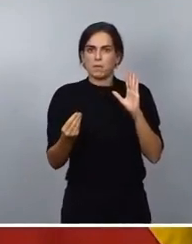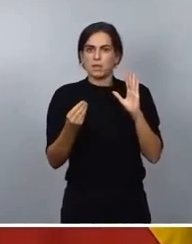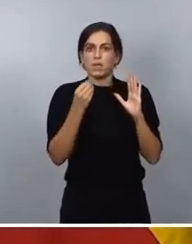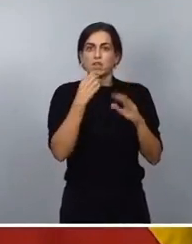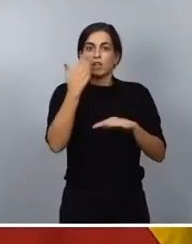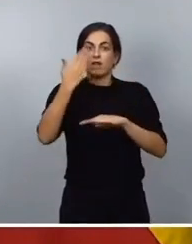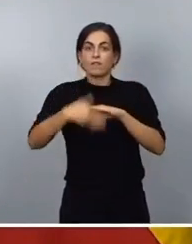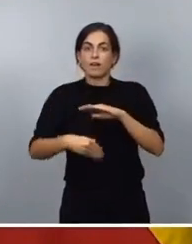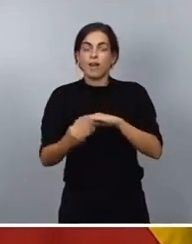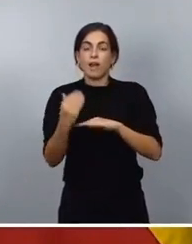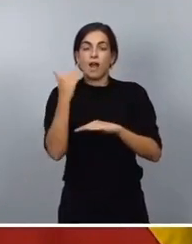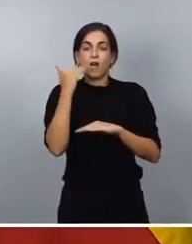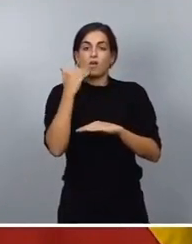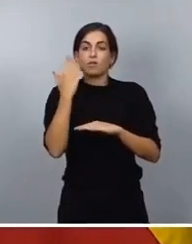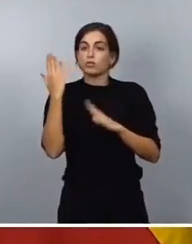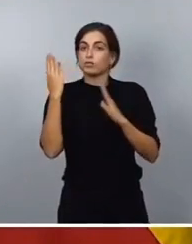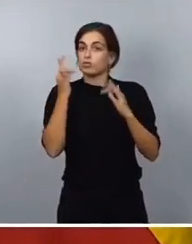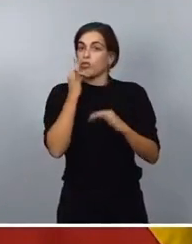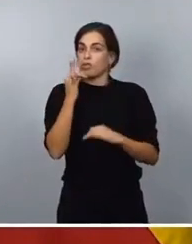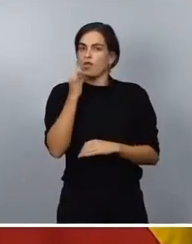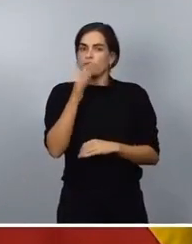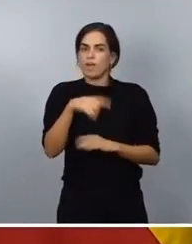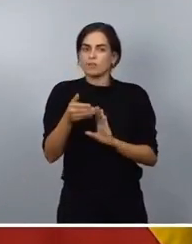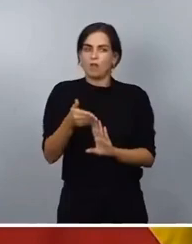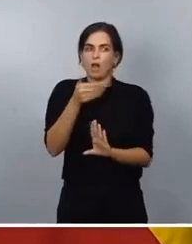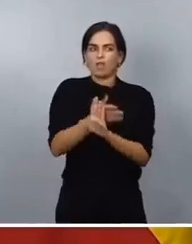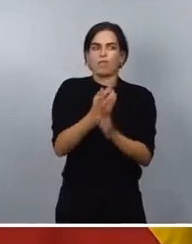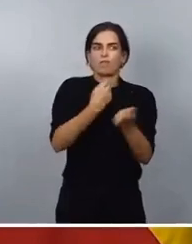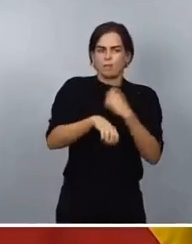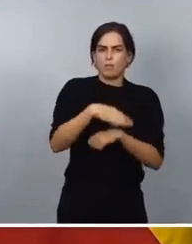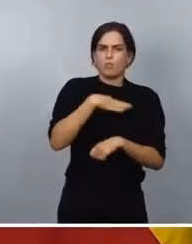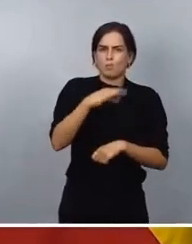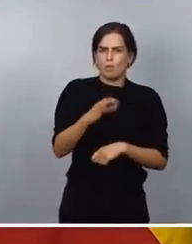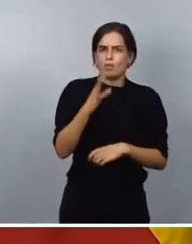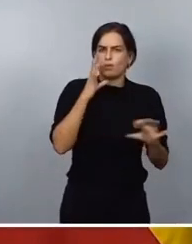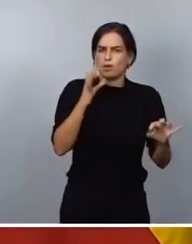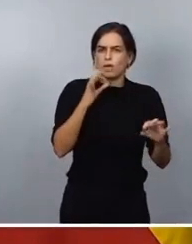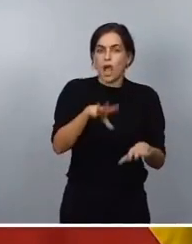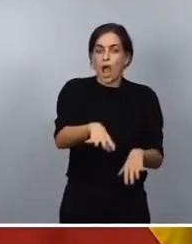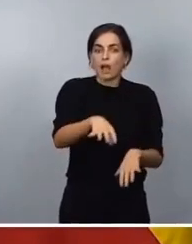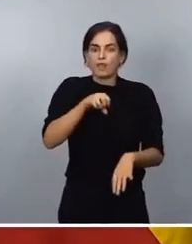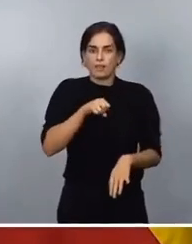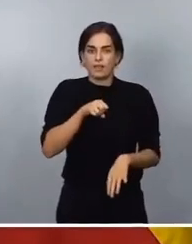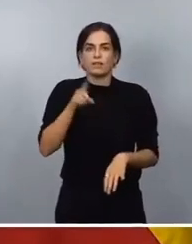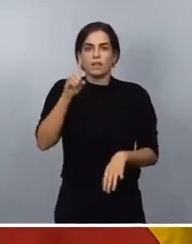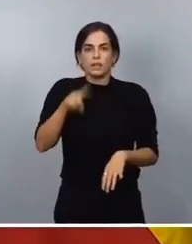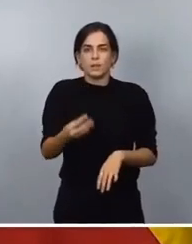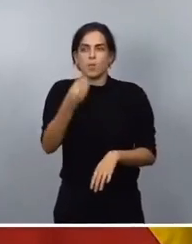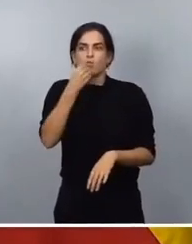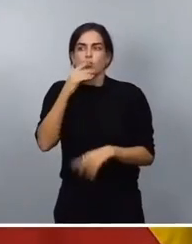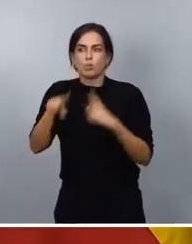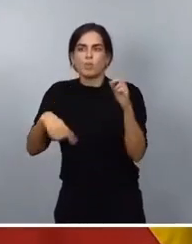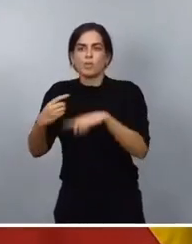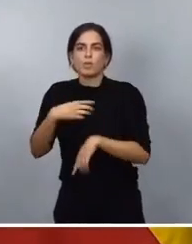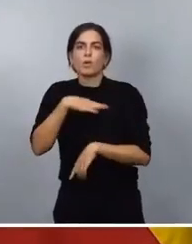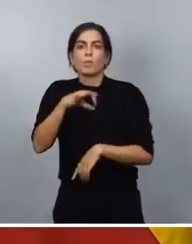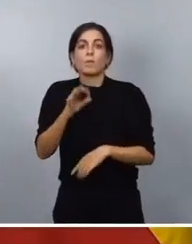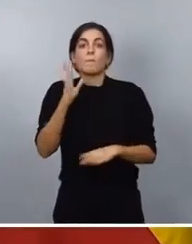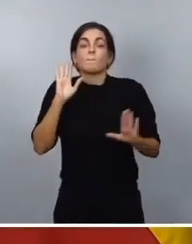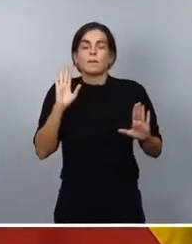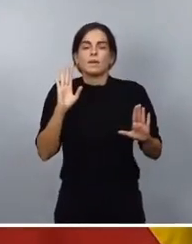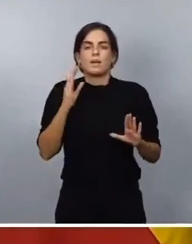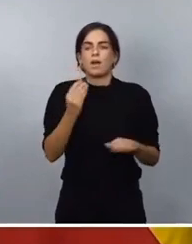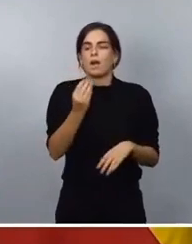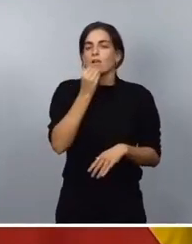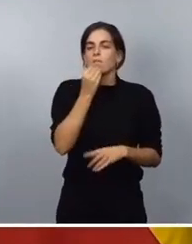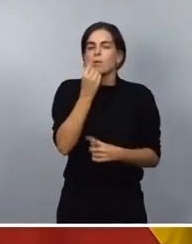puede, lógicamente, venderse, puede adquirirse y puede consumirse. Pero hay alimentos que están cerca de esa fecha